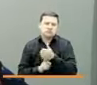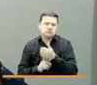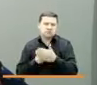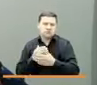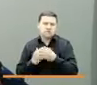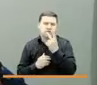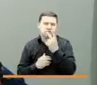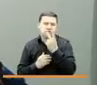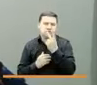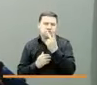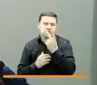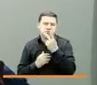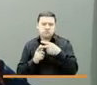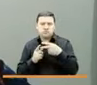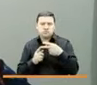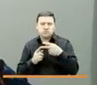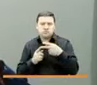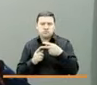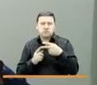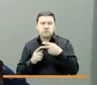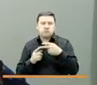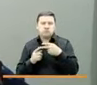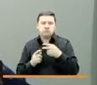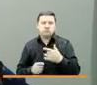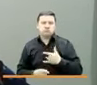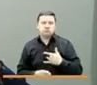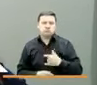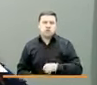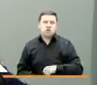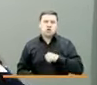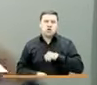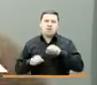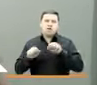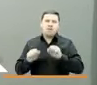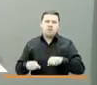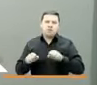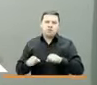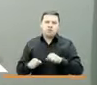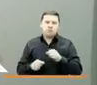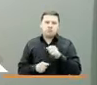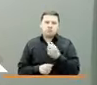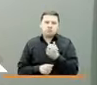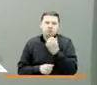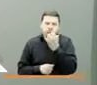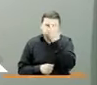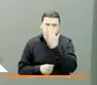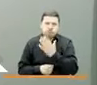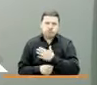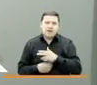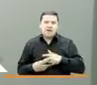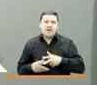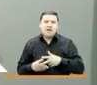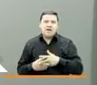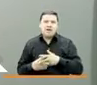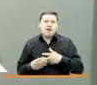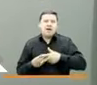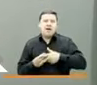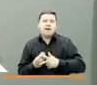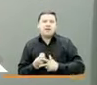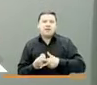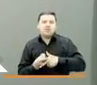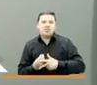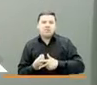productos de los cuales nos sentimos muy orgullosos porque es nuestra herramienta para que el mundo